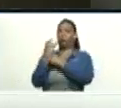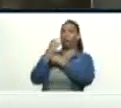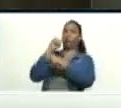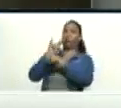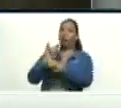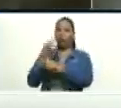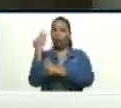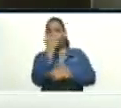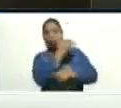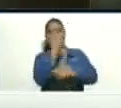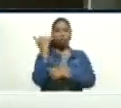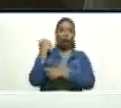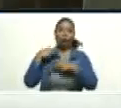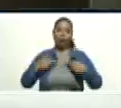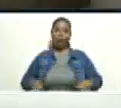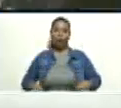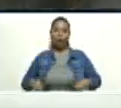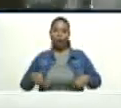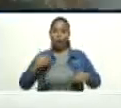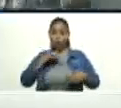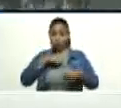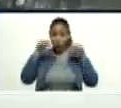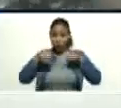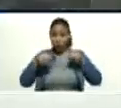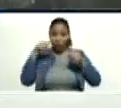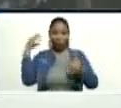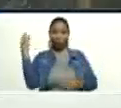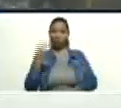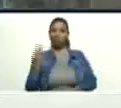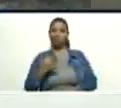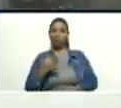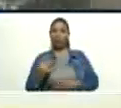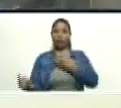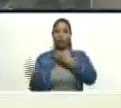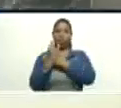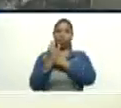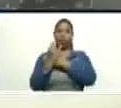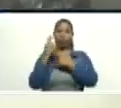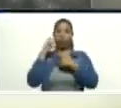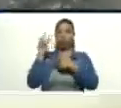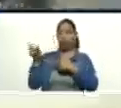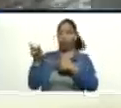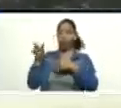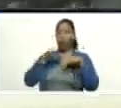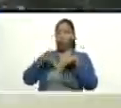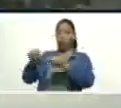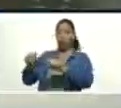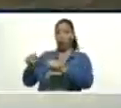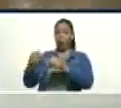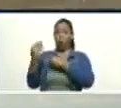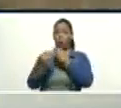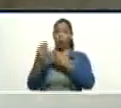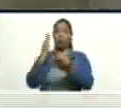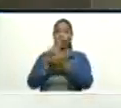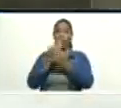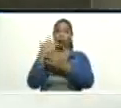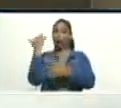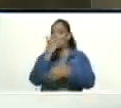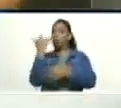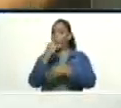la humanidad. y ya estamos en la realidad del engaño, del capitalismo depredador